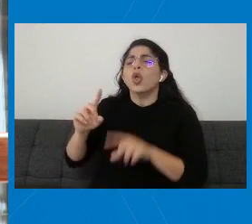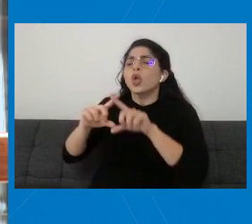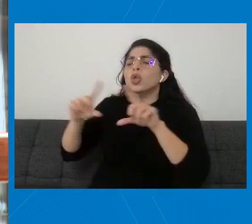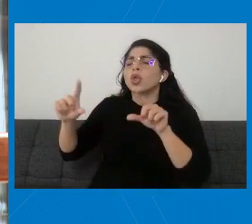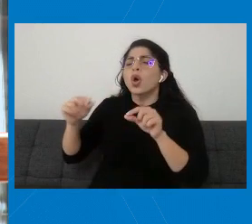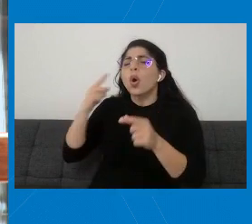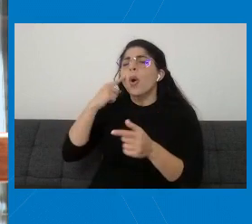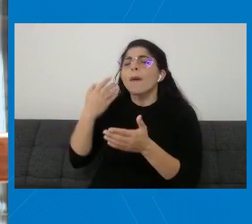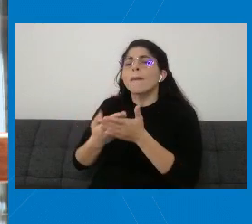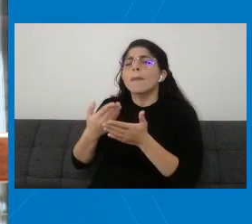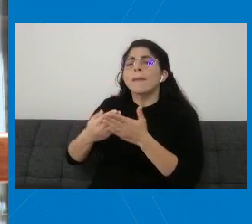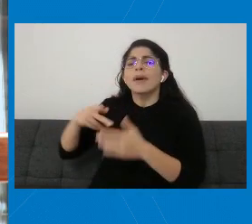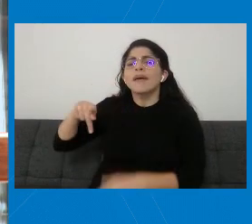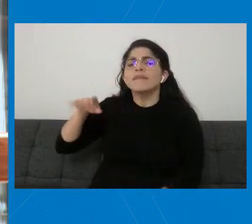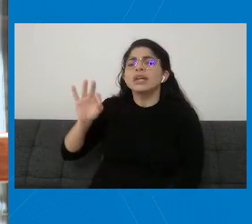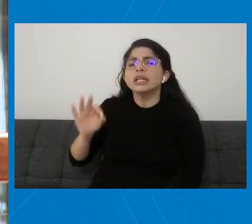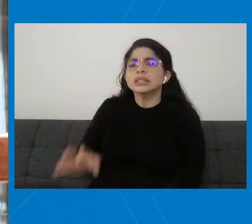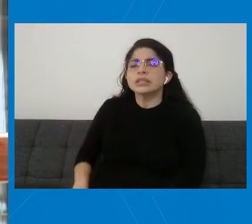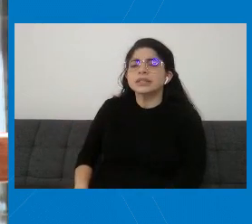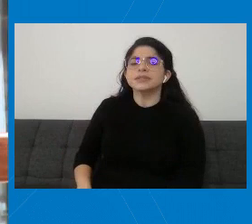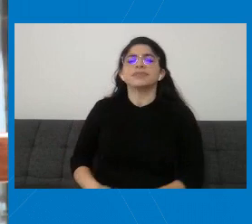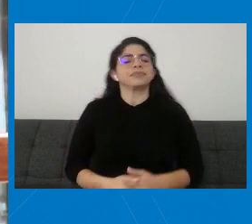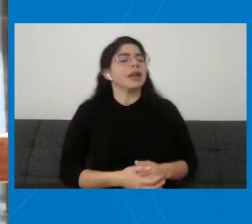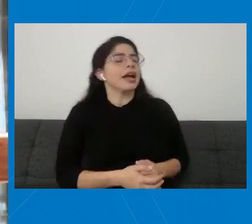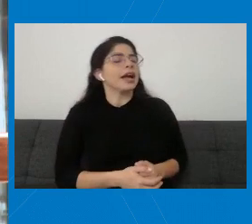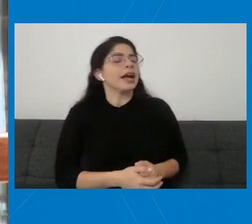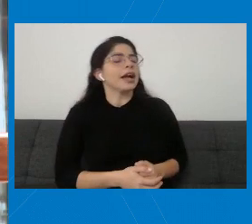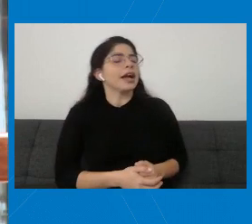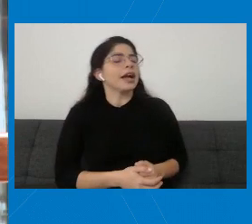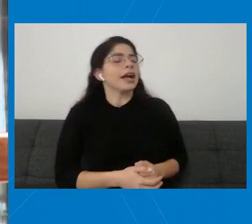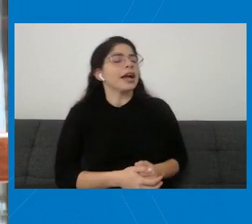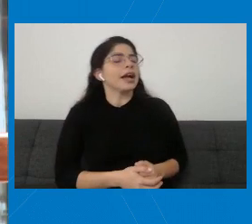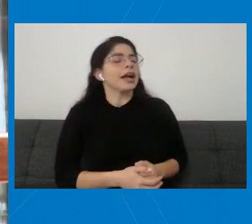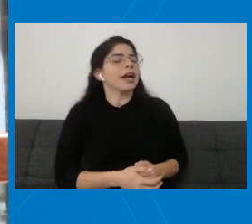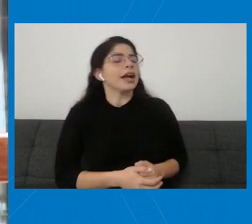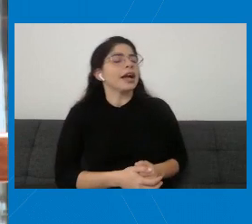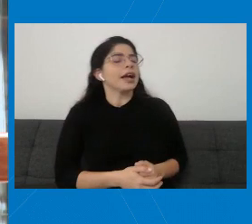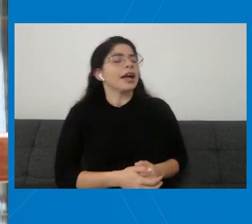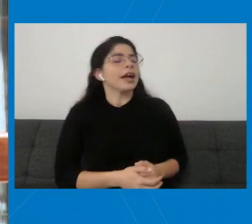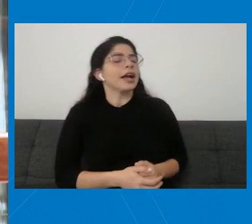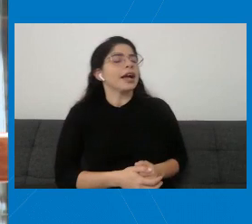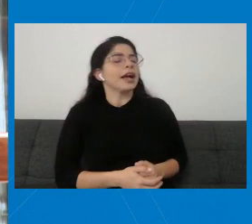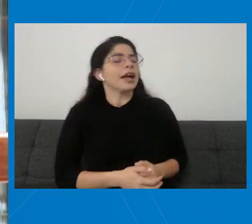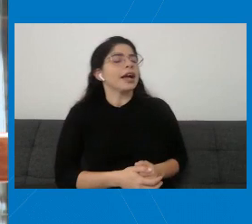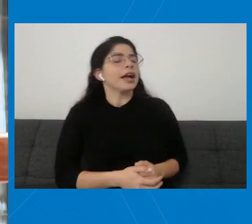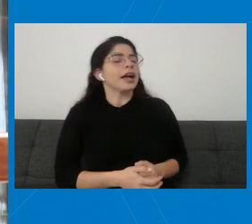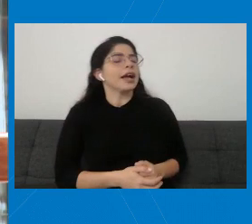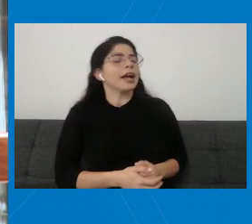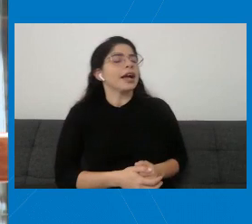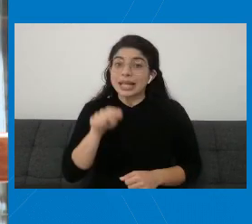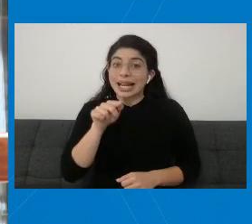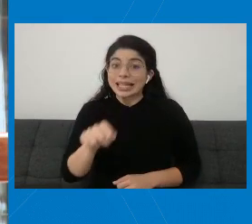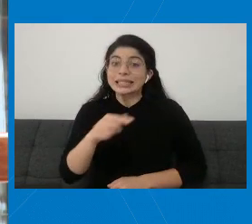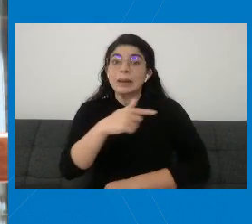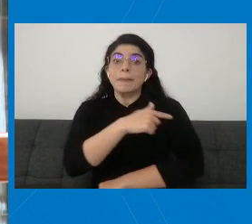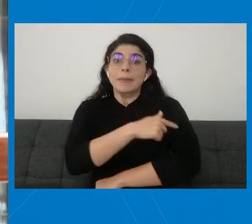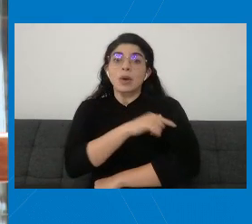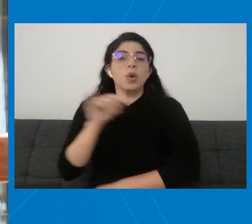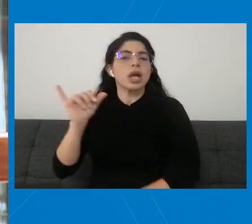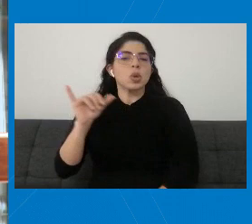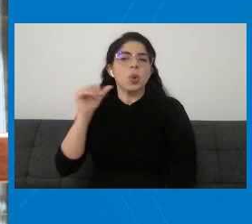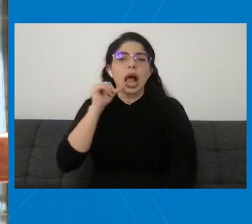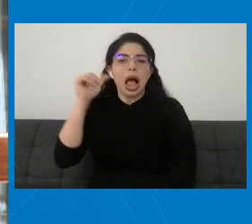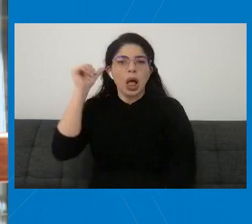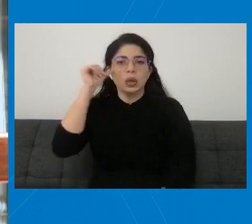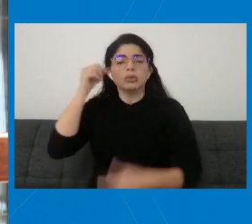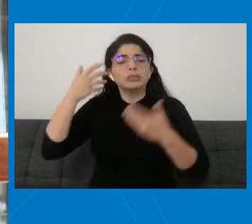Pfizer-BioNTech? Muchas gracias por la pregunta. Esta vacuna, igual que la de adultos, pasó